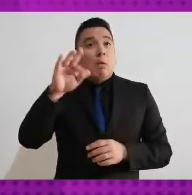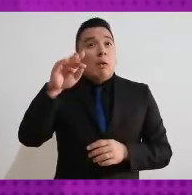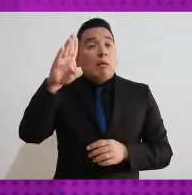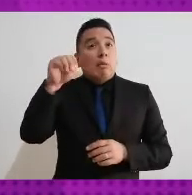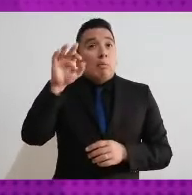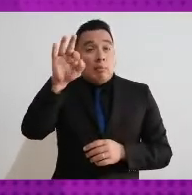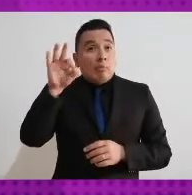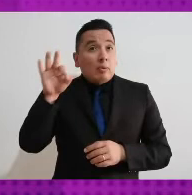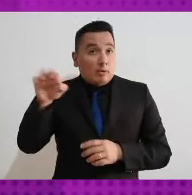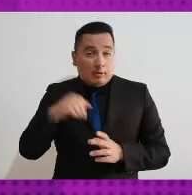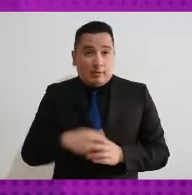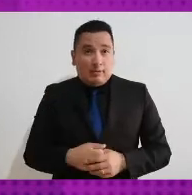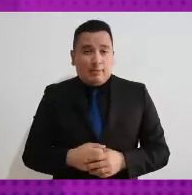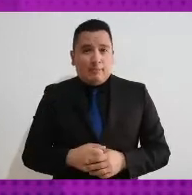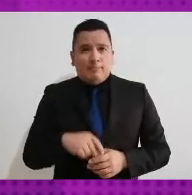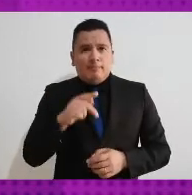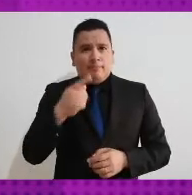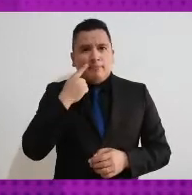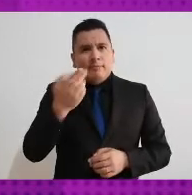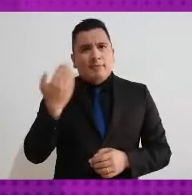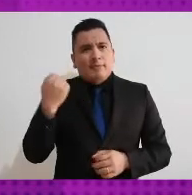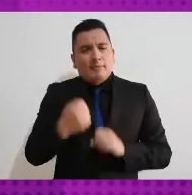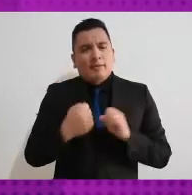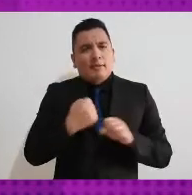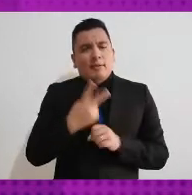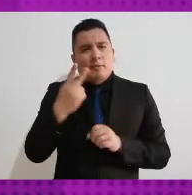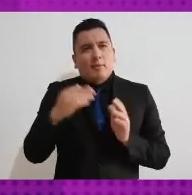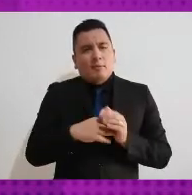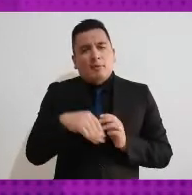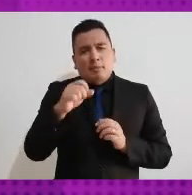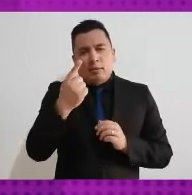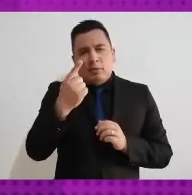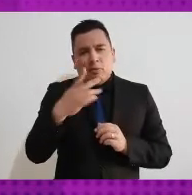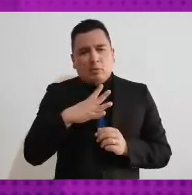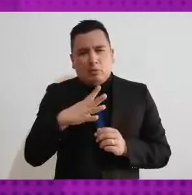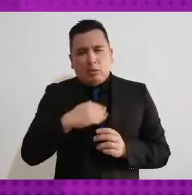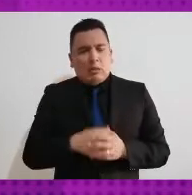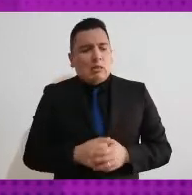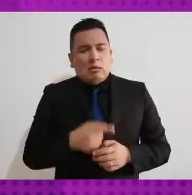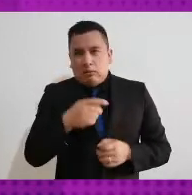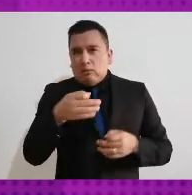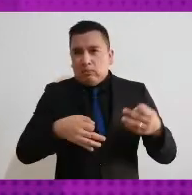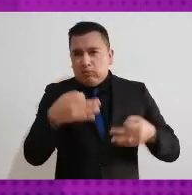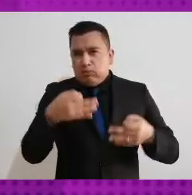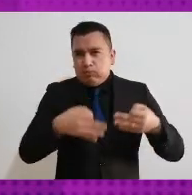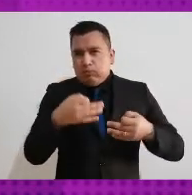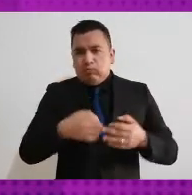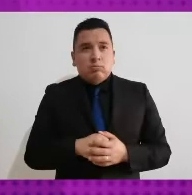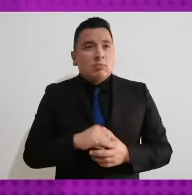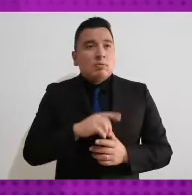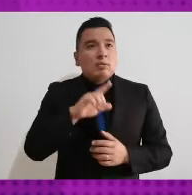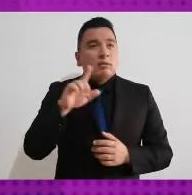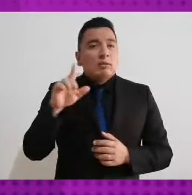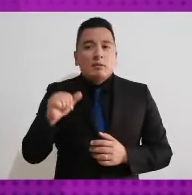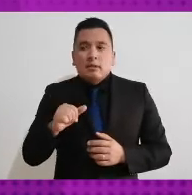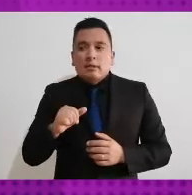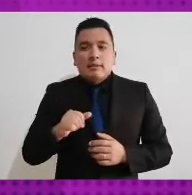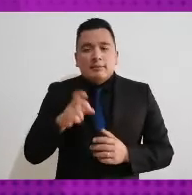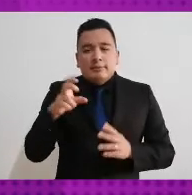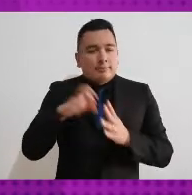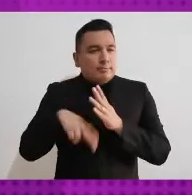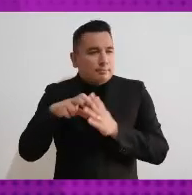sentencia del sub-REC 1410-2021 y 1421-2021, la integración final fue